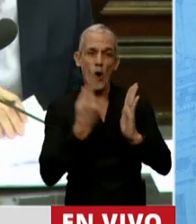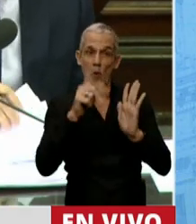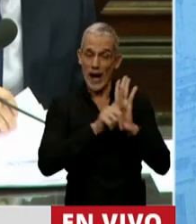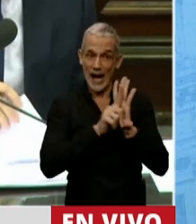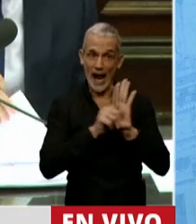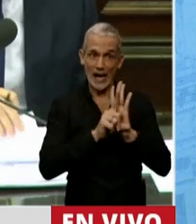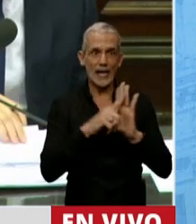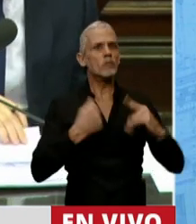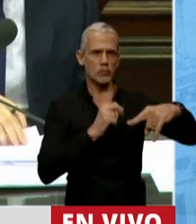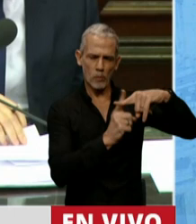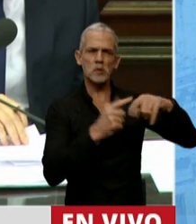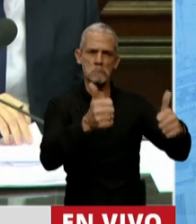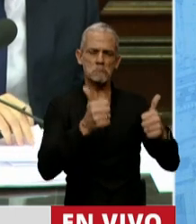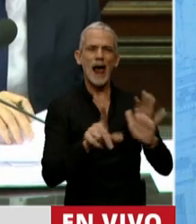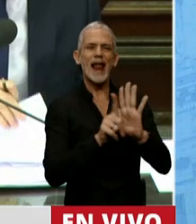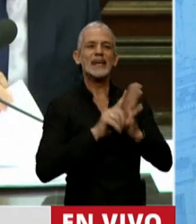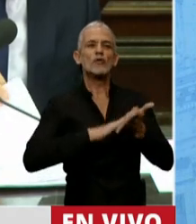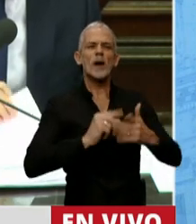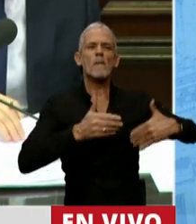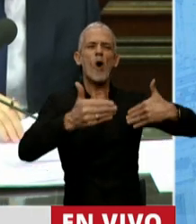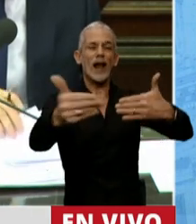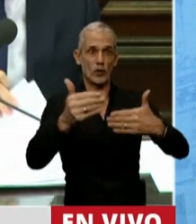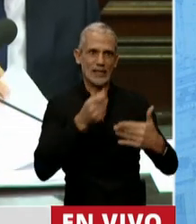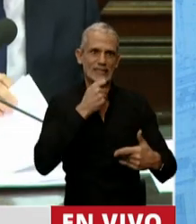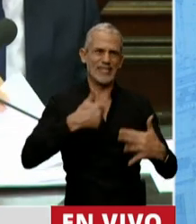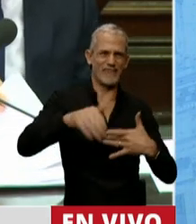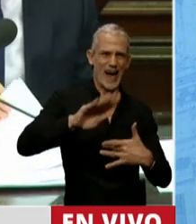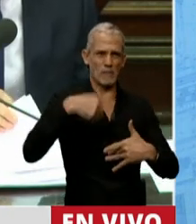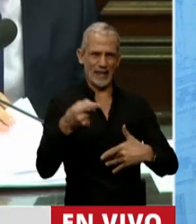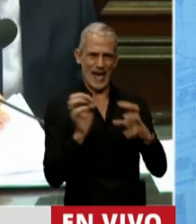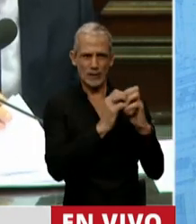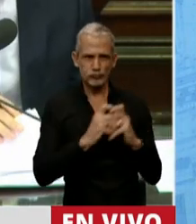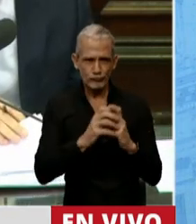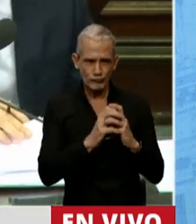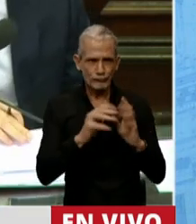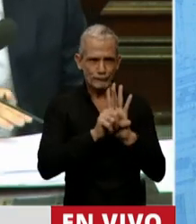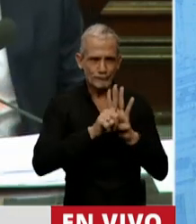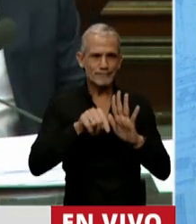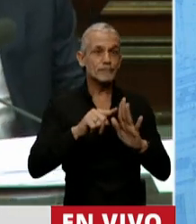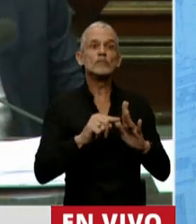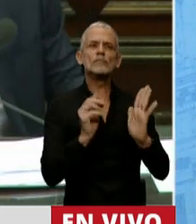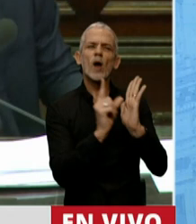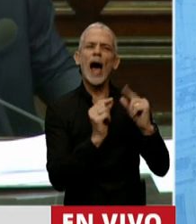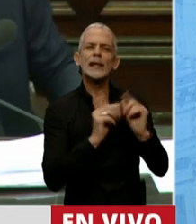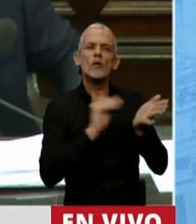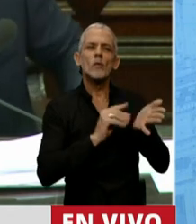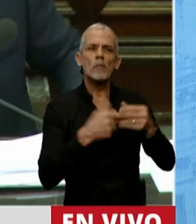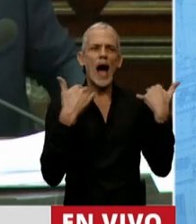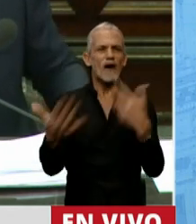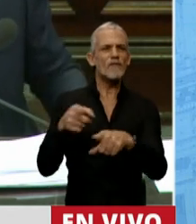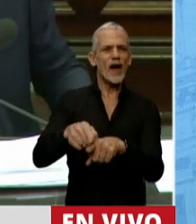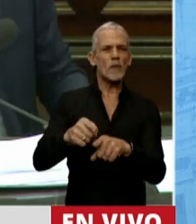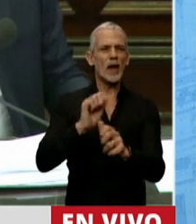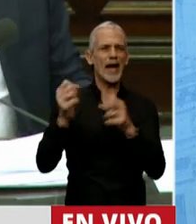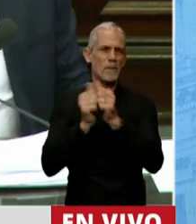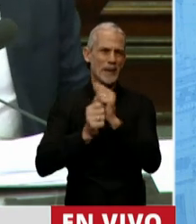ley sumamente positiva, como es la de moratoria, si se va a debatir mañana, que favorece a las pymes y a las empresas